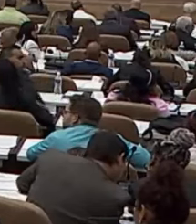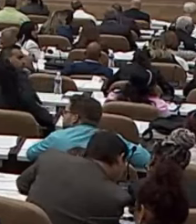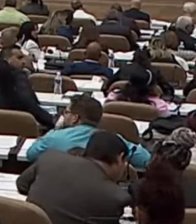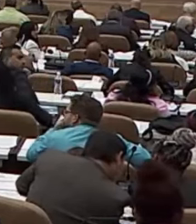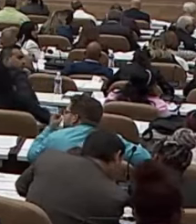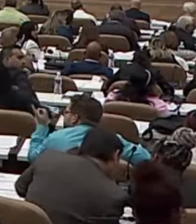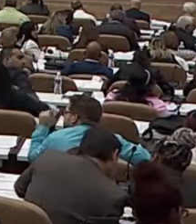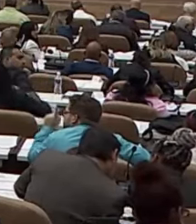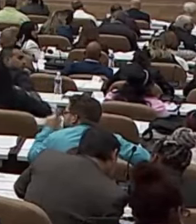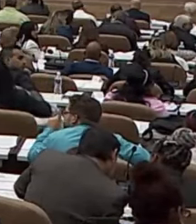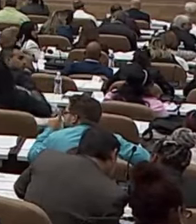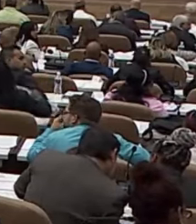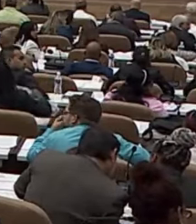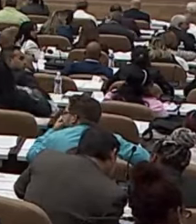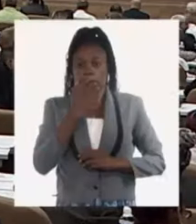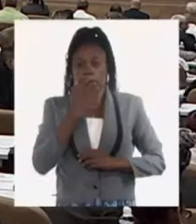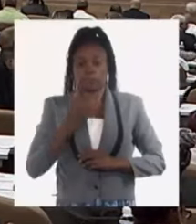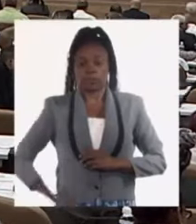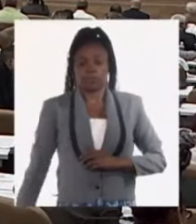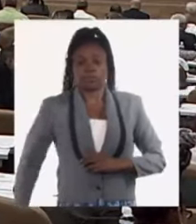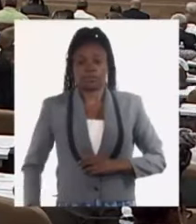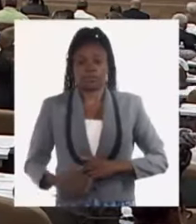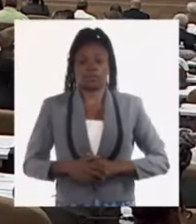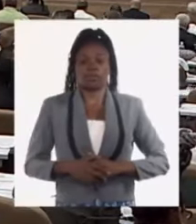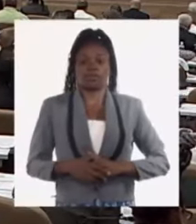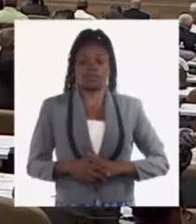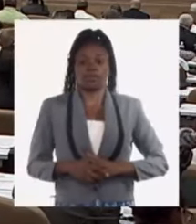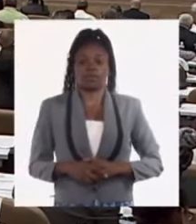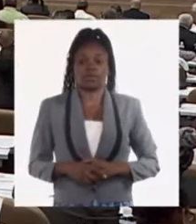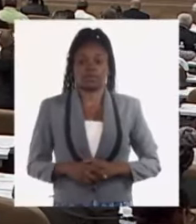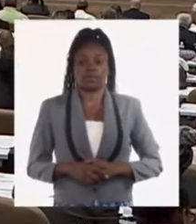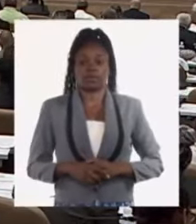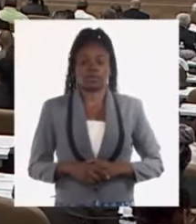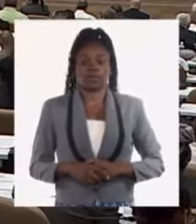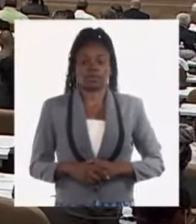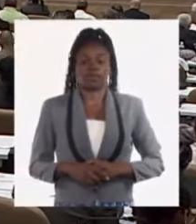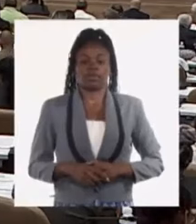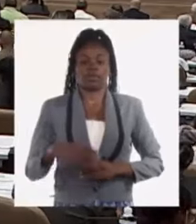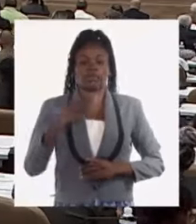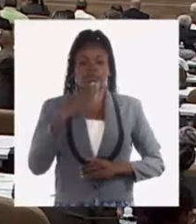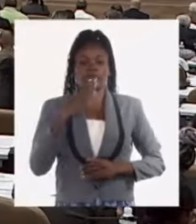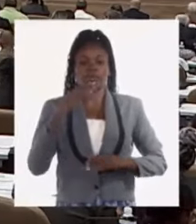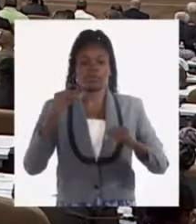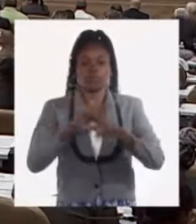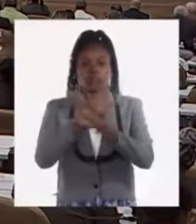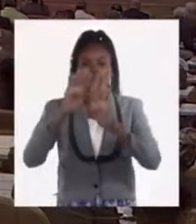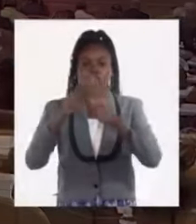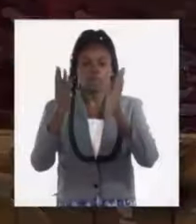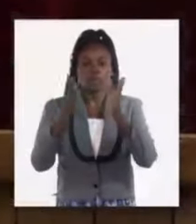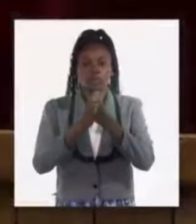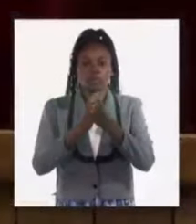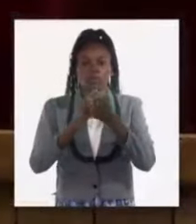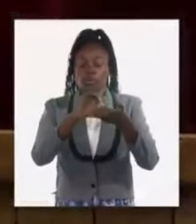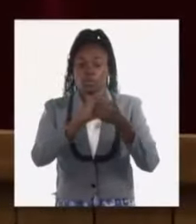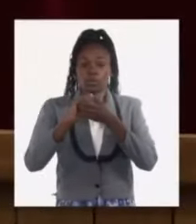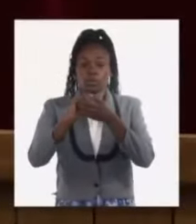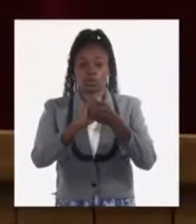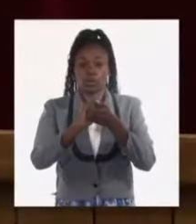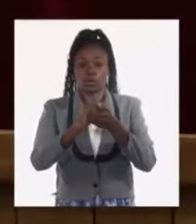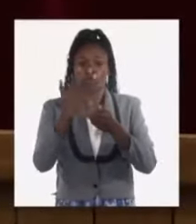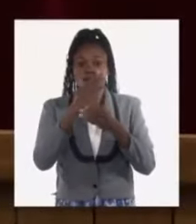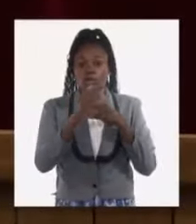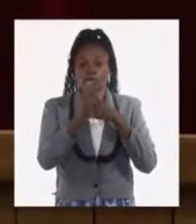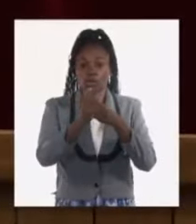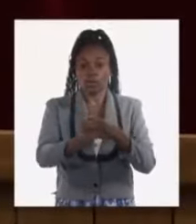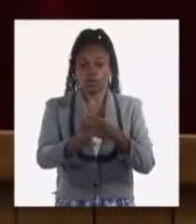Muy buenos días a todas las compañeras y compañeros. General de Ejército Raúl Castro Ruz, líder de la Revolución Cubana.